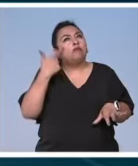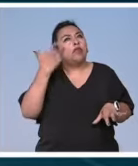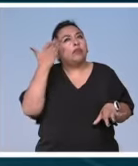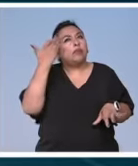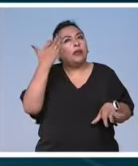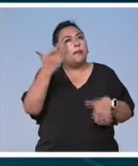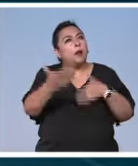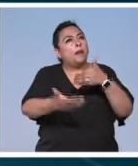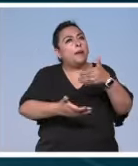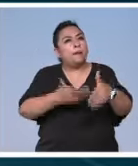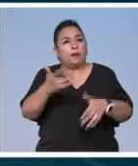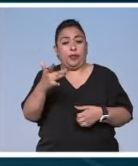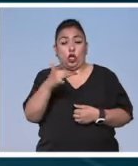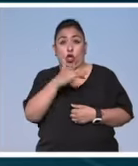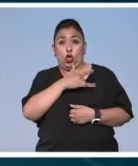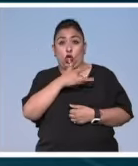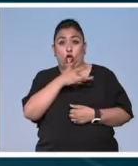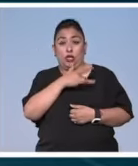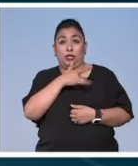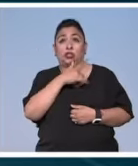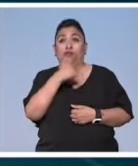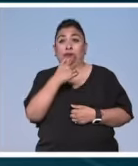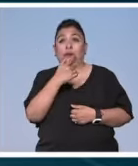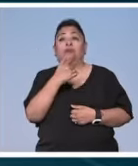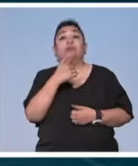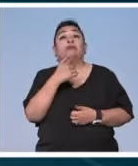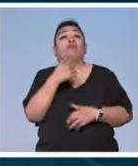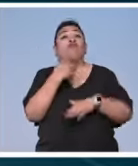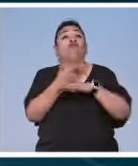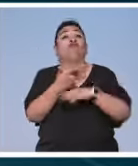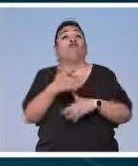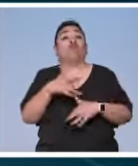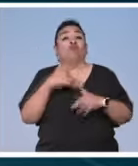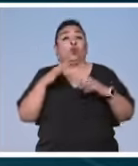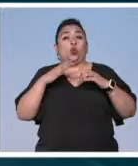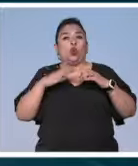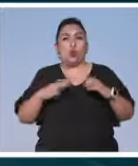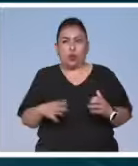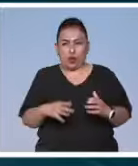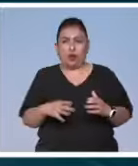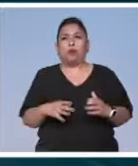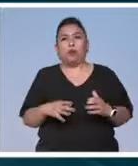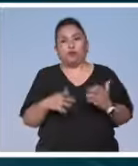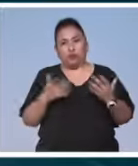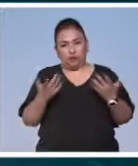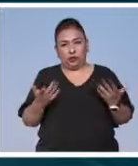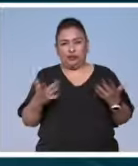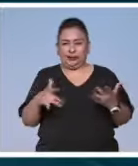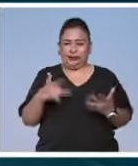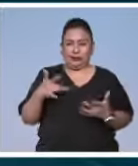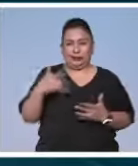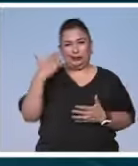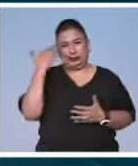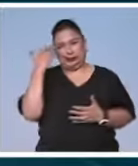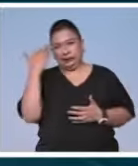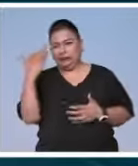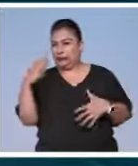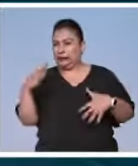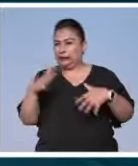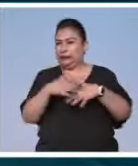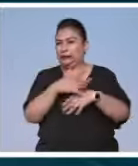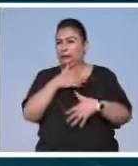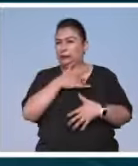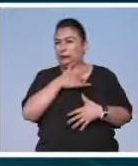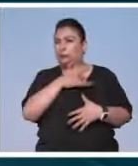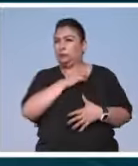el corazón es uno de los órganos que afecta el estado corporal del cuerpo por lo que la percepción del tiempo cambia con nuestros